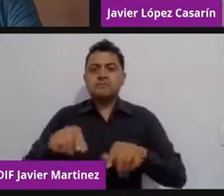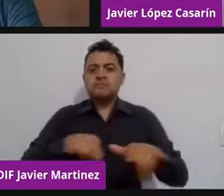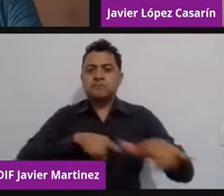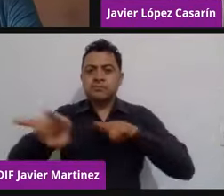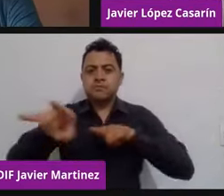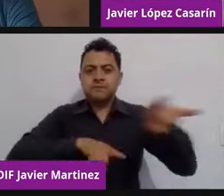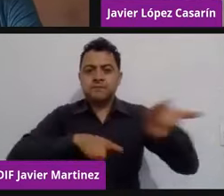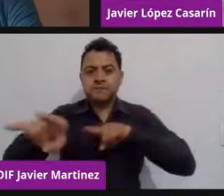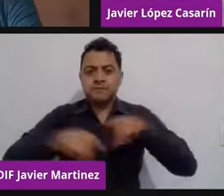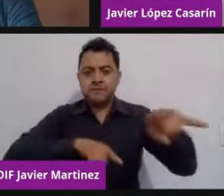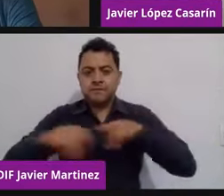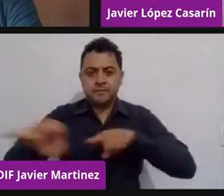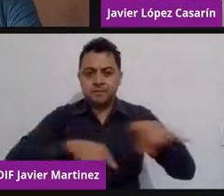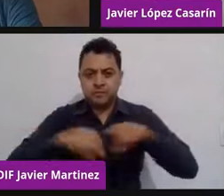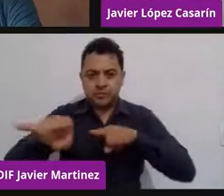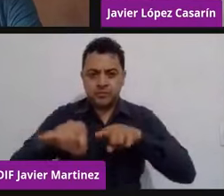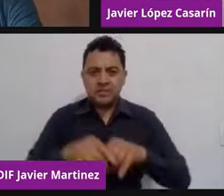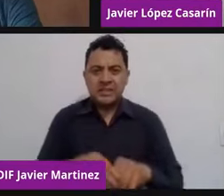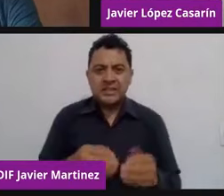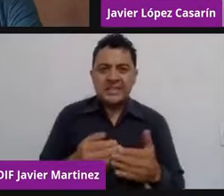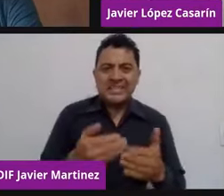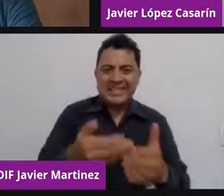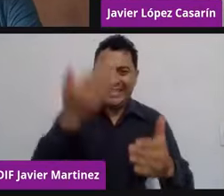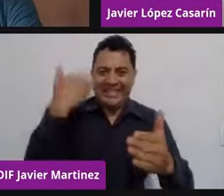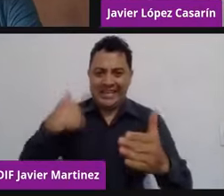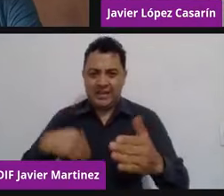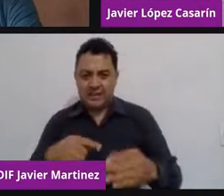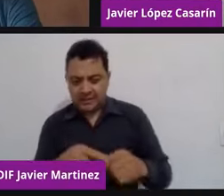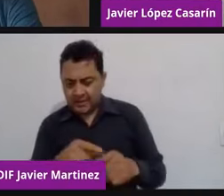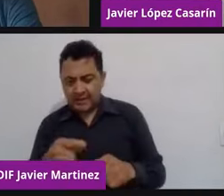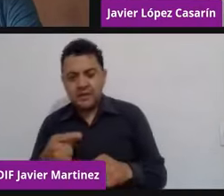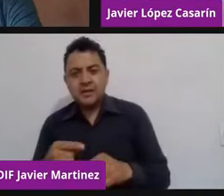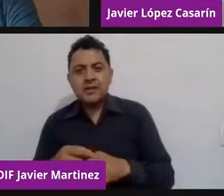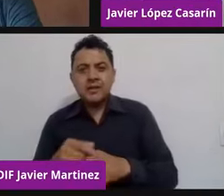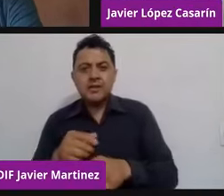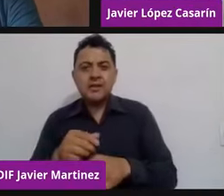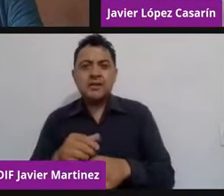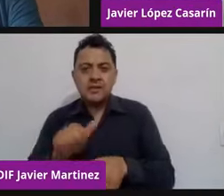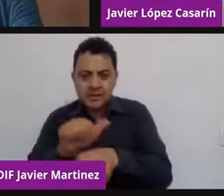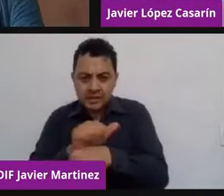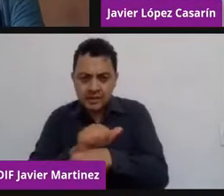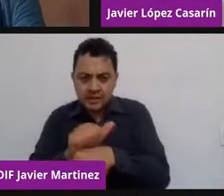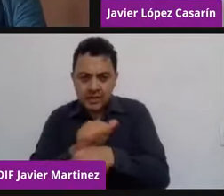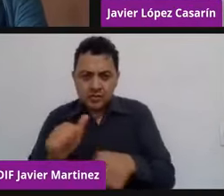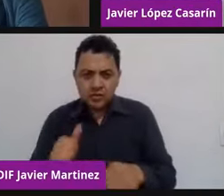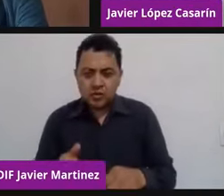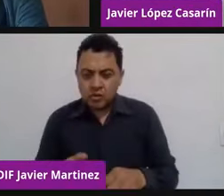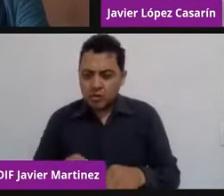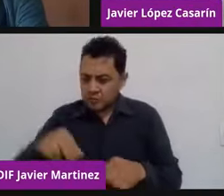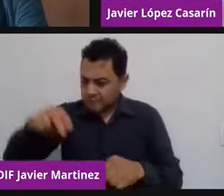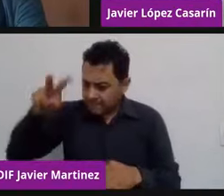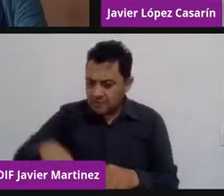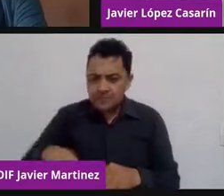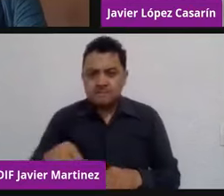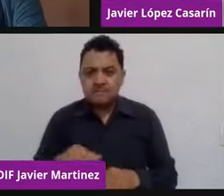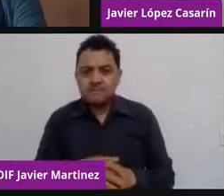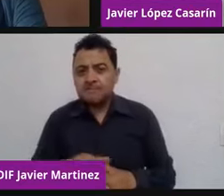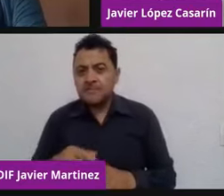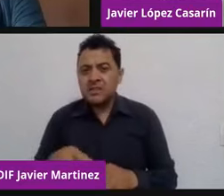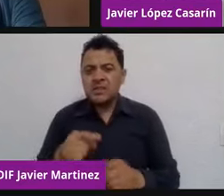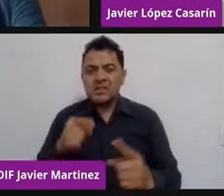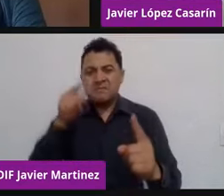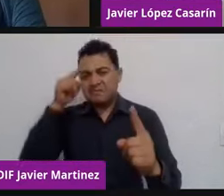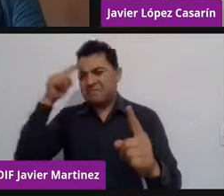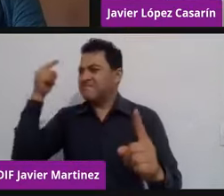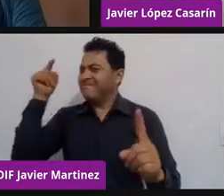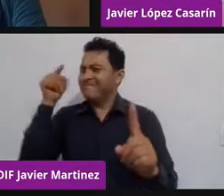de laboratorio lo llevó a un grado de tener un auto autónomo de tamaño y escala real, y que pues su intención era que